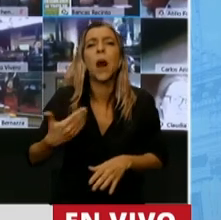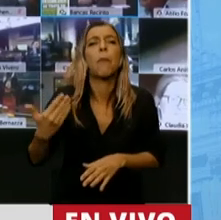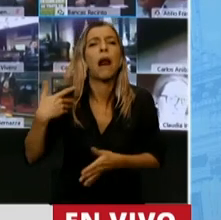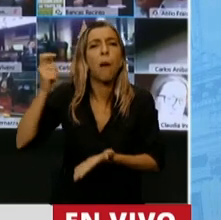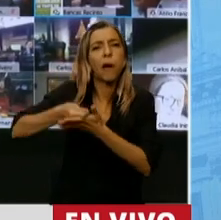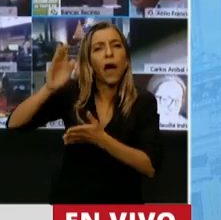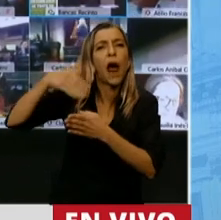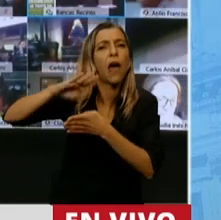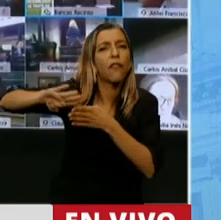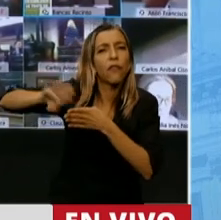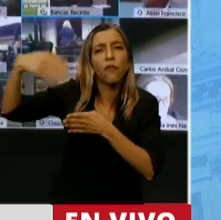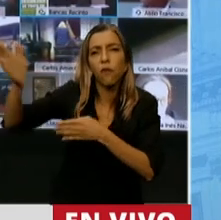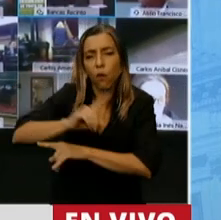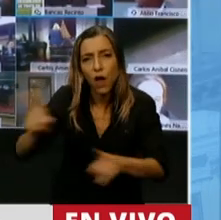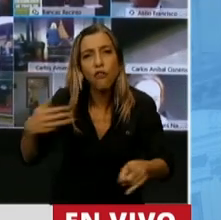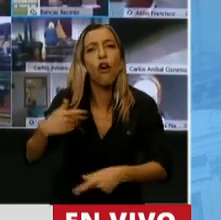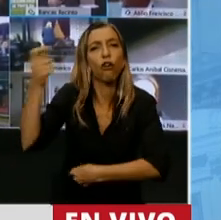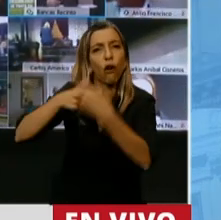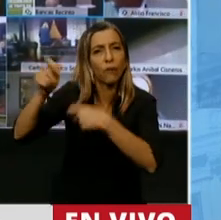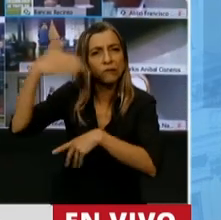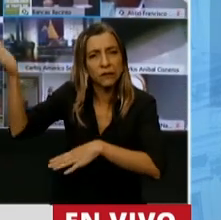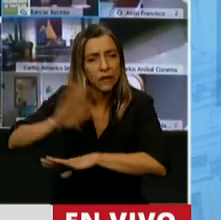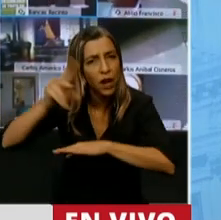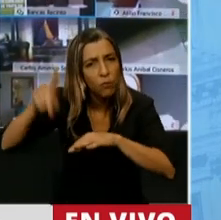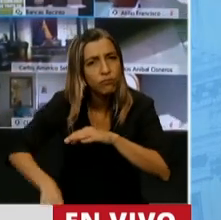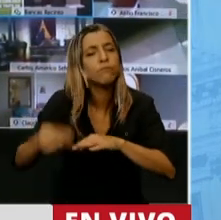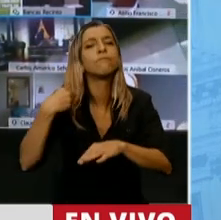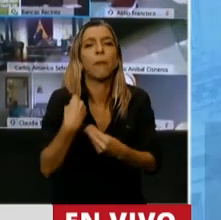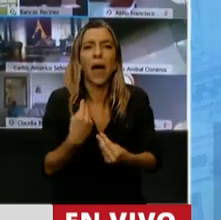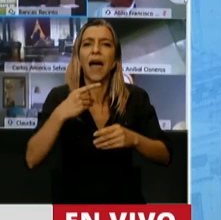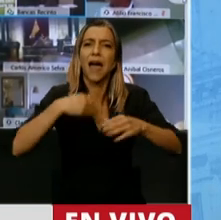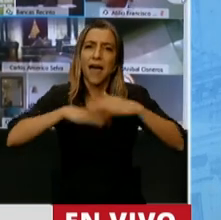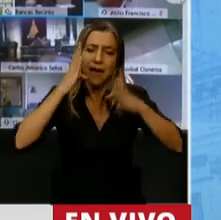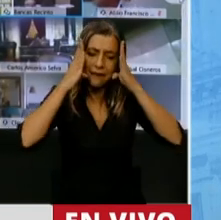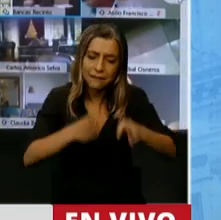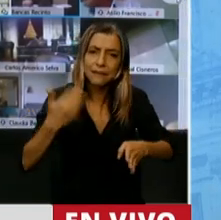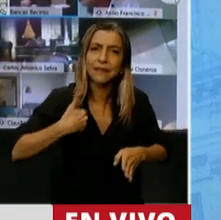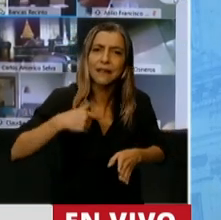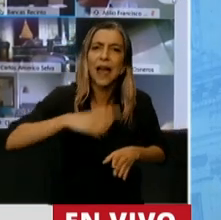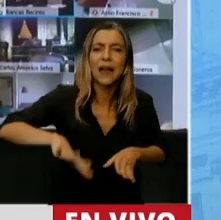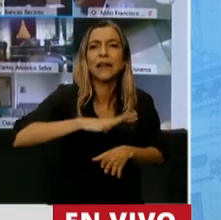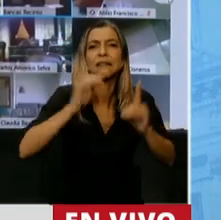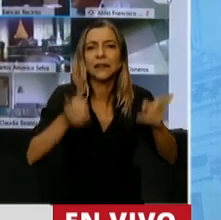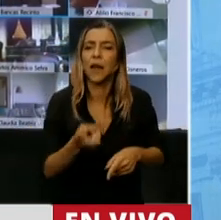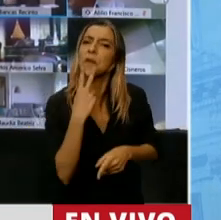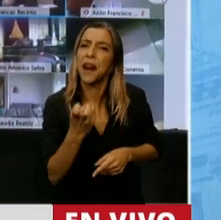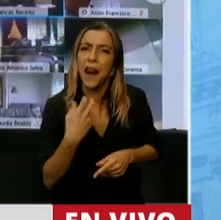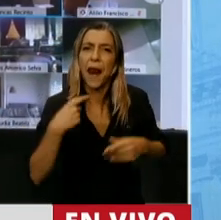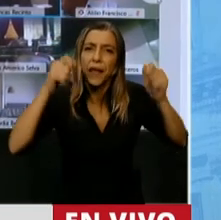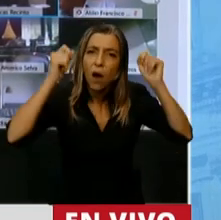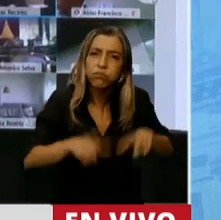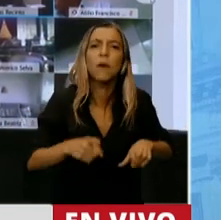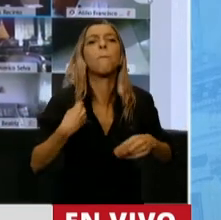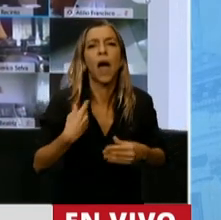estatal del comercio exterior, avanzar en la renacionalización de todo el sistema energético para acabar con los tarifazos,